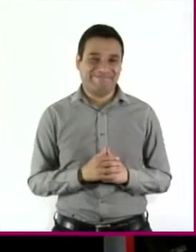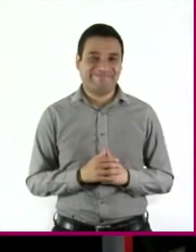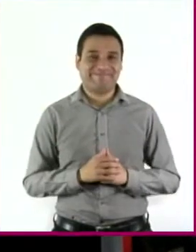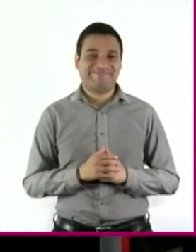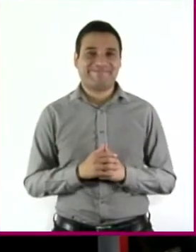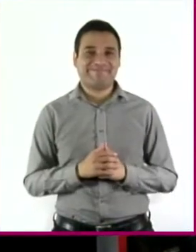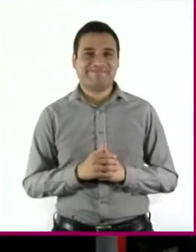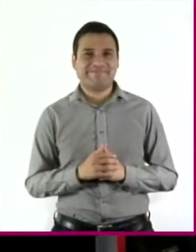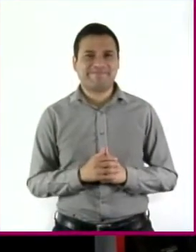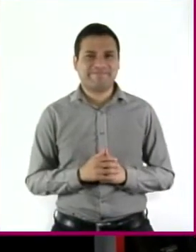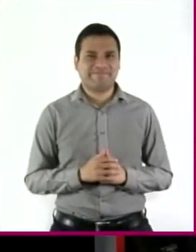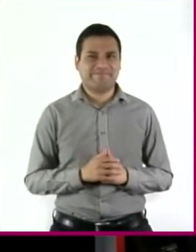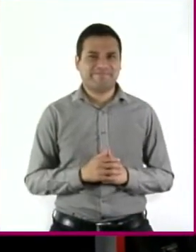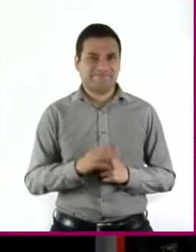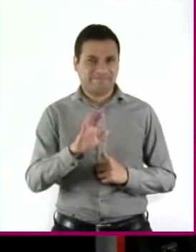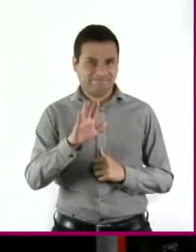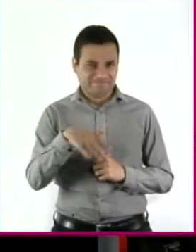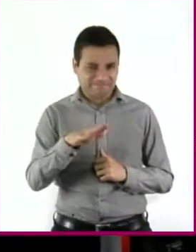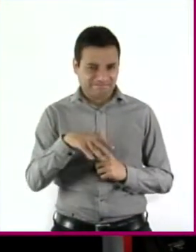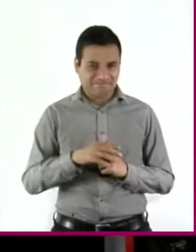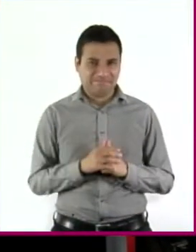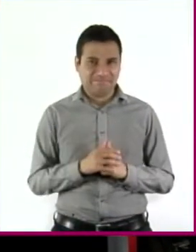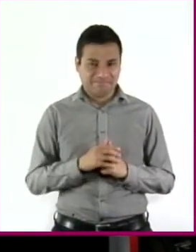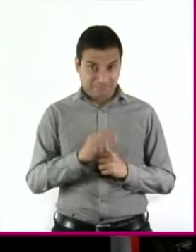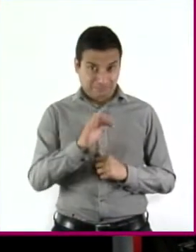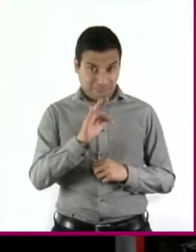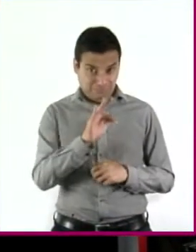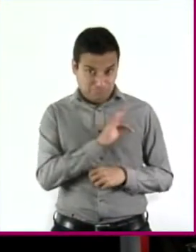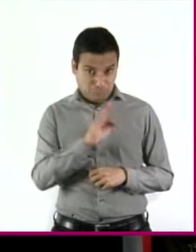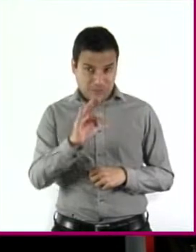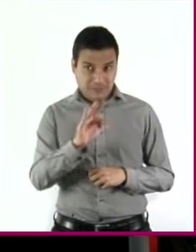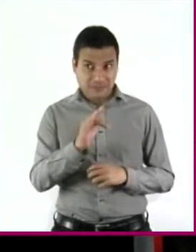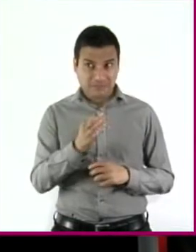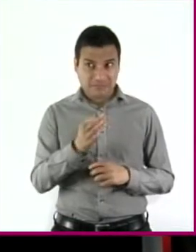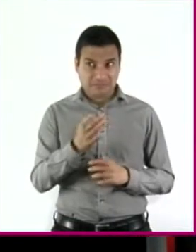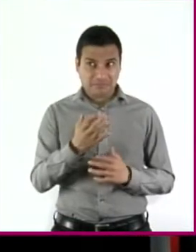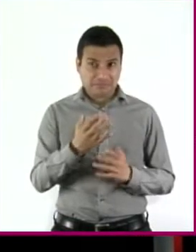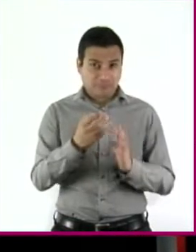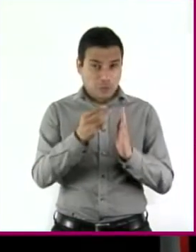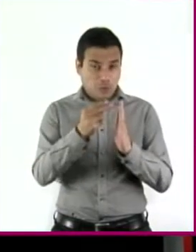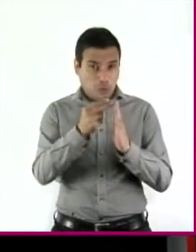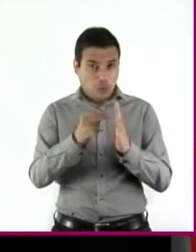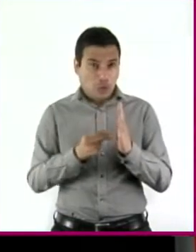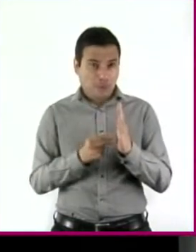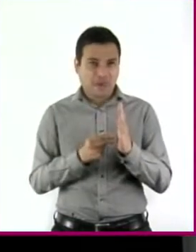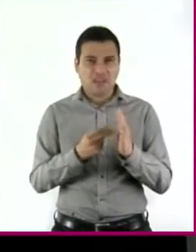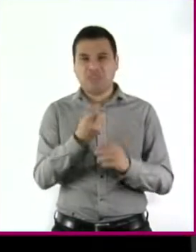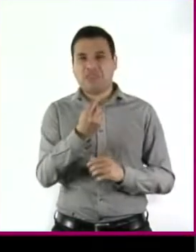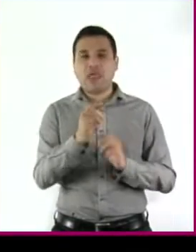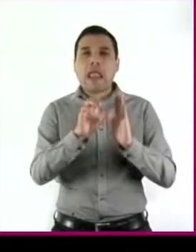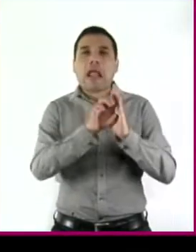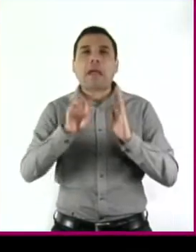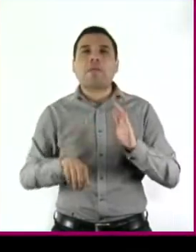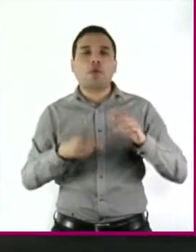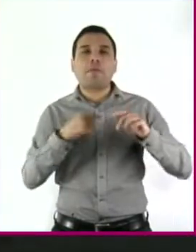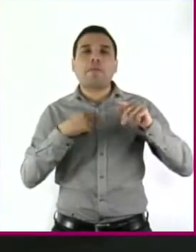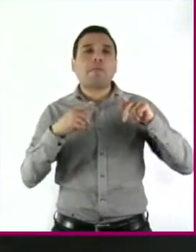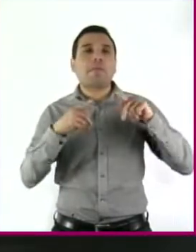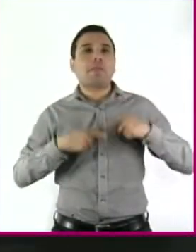Pero, ¿somos libres de romper esa regla? ¿Qué pasa si un día no saludamos a alguien?